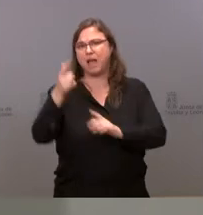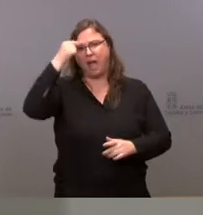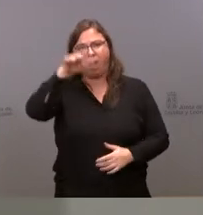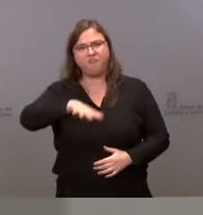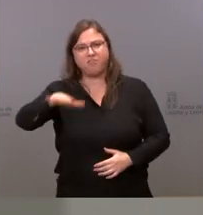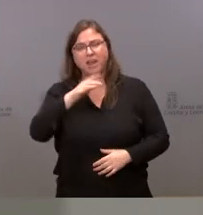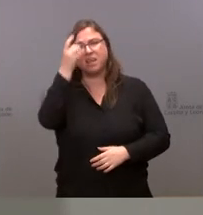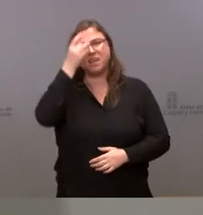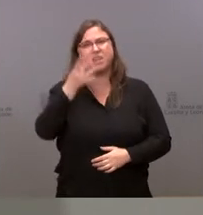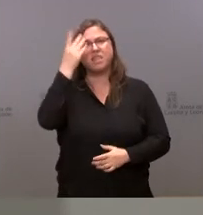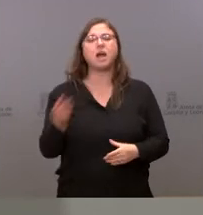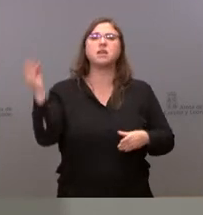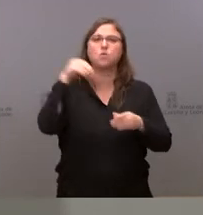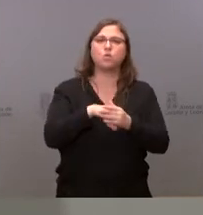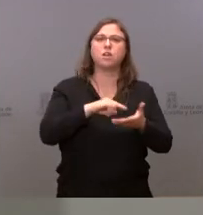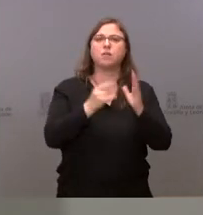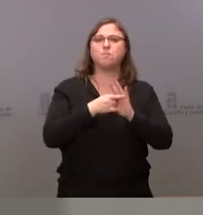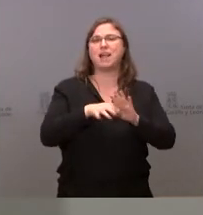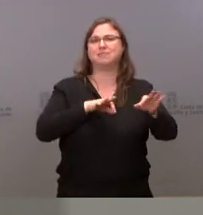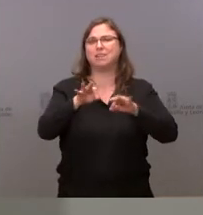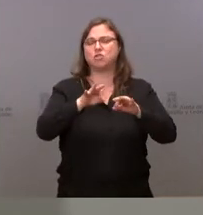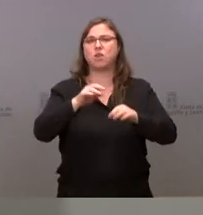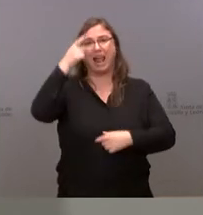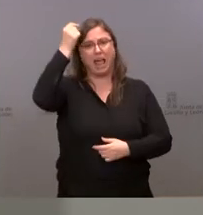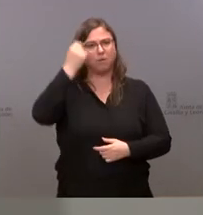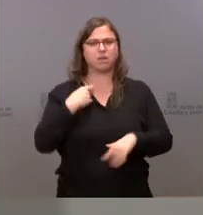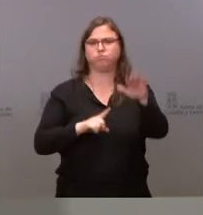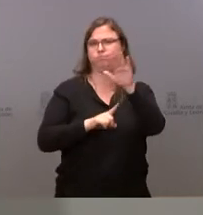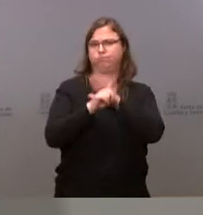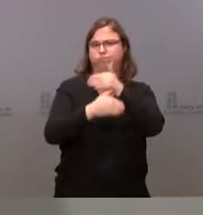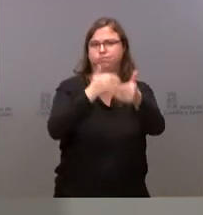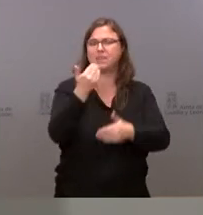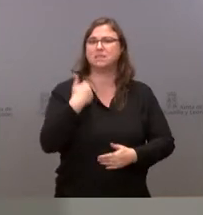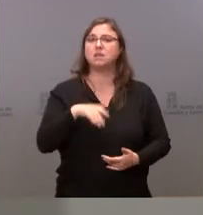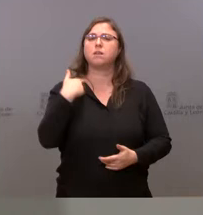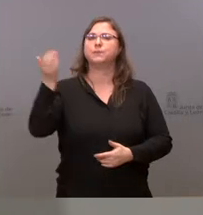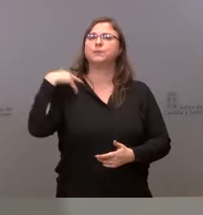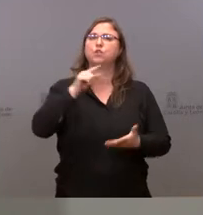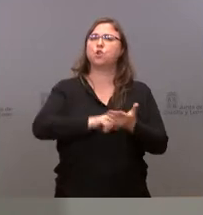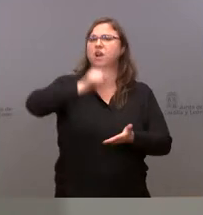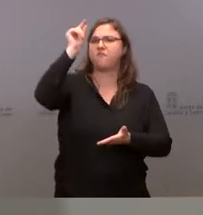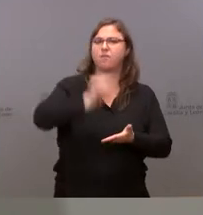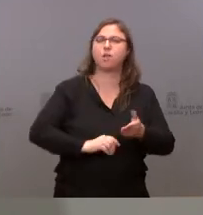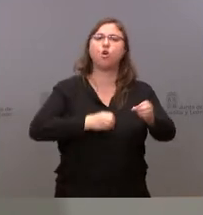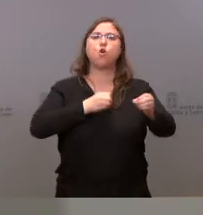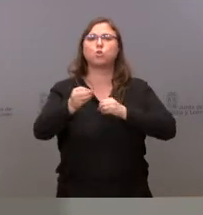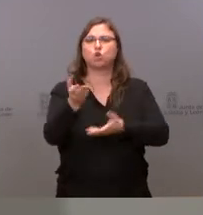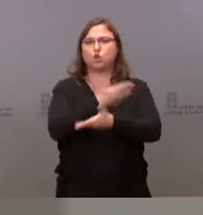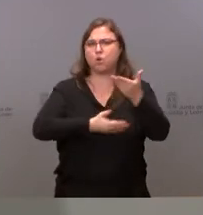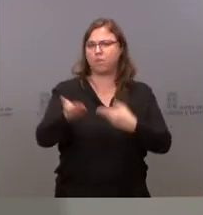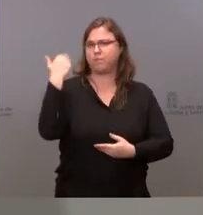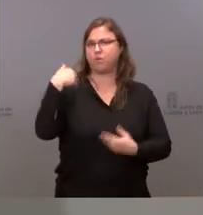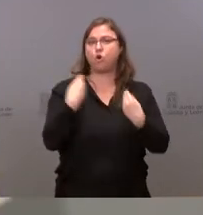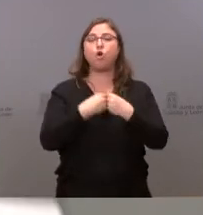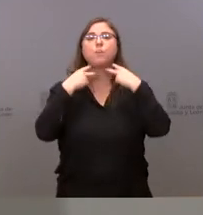es una iniciativa que está incluida en el Plan Territorial de Ávila, que desarrollamos y que ya en su momento firmamos un protocolo de colaboración con la Diputación